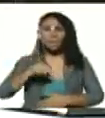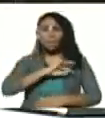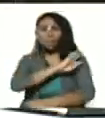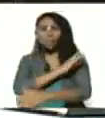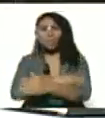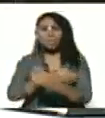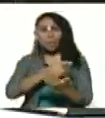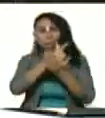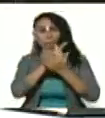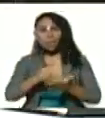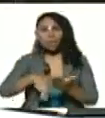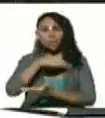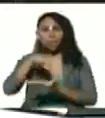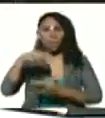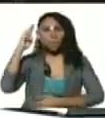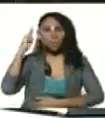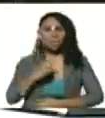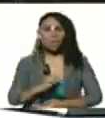Armada Nacional Bolivariana.